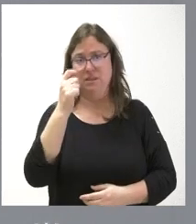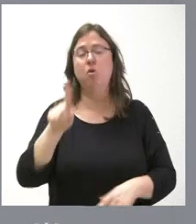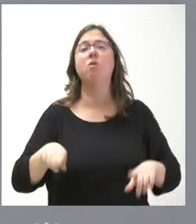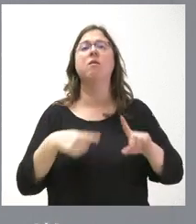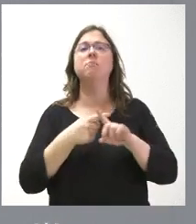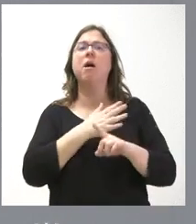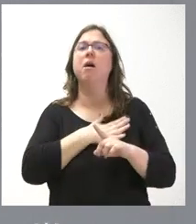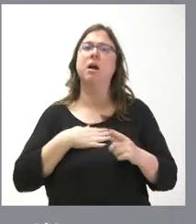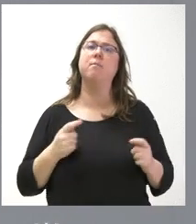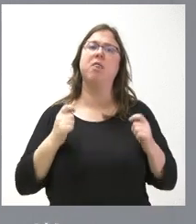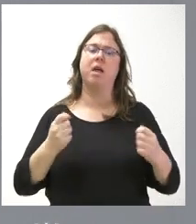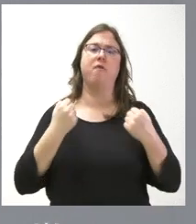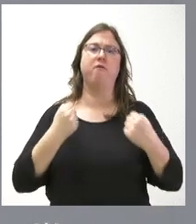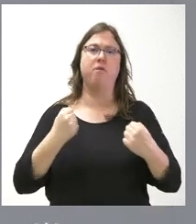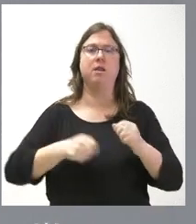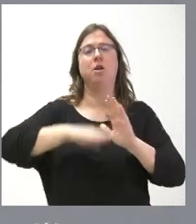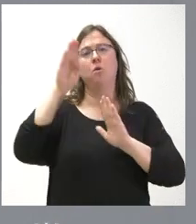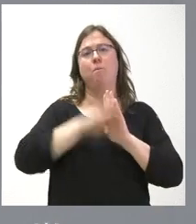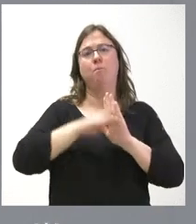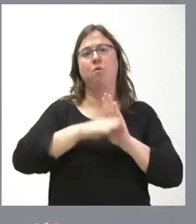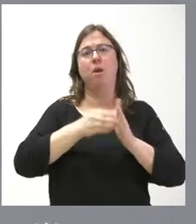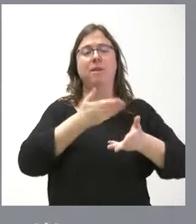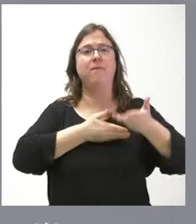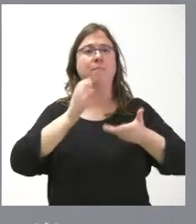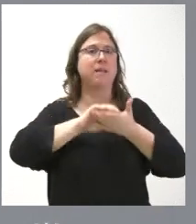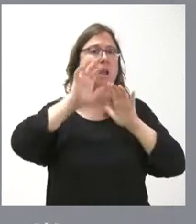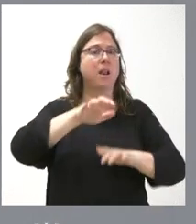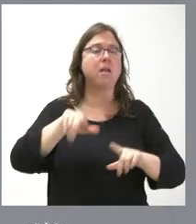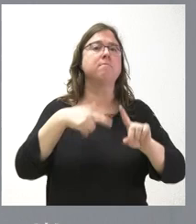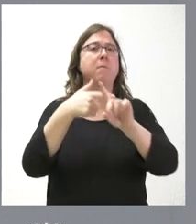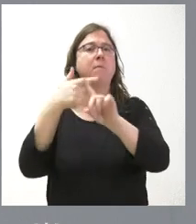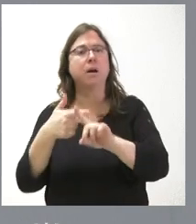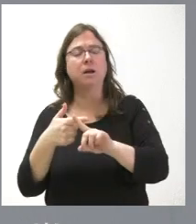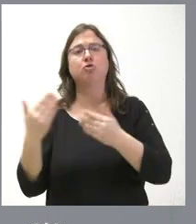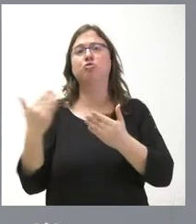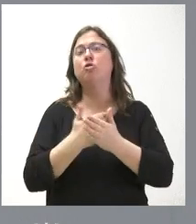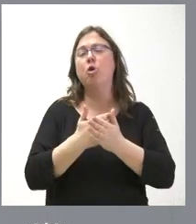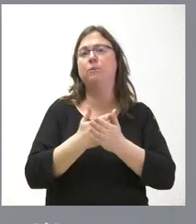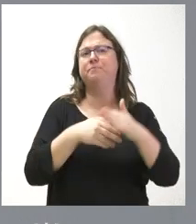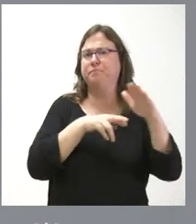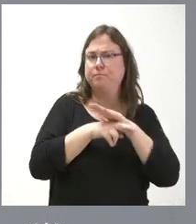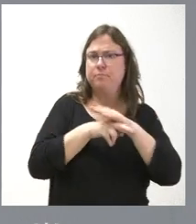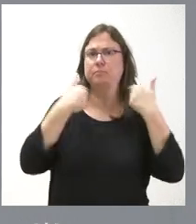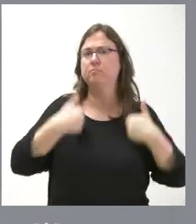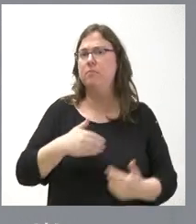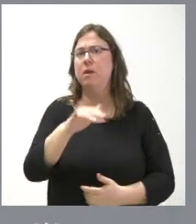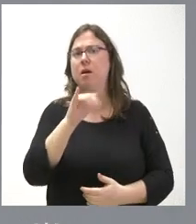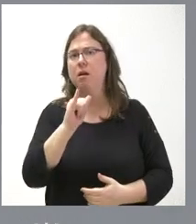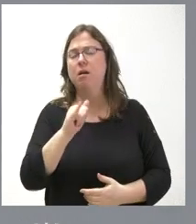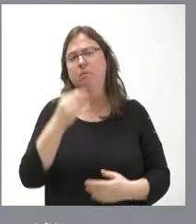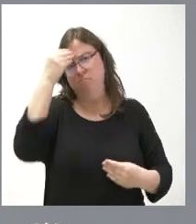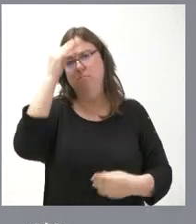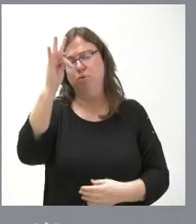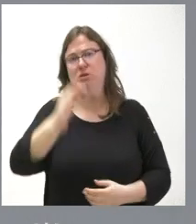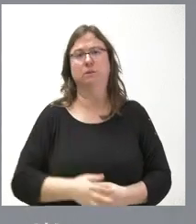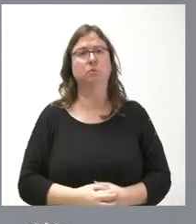fortalecer el programa de trasplantes de Castilla y León añadiendo y sumando todos los dispositivos y recursos que tenemos a nuestro alcance y creemos que esto es positivo